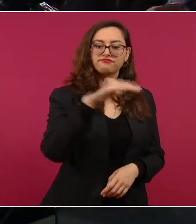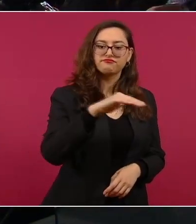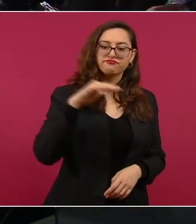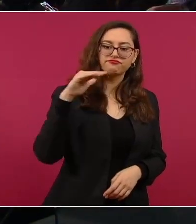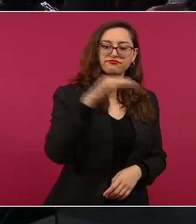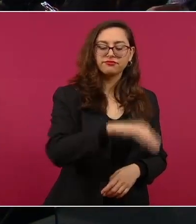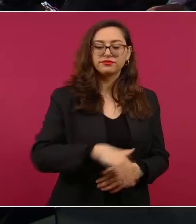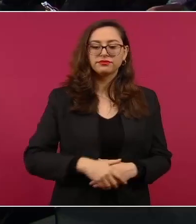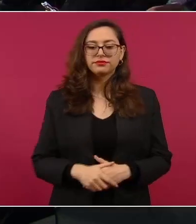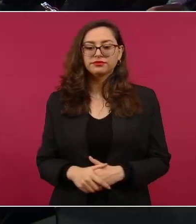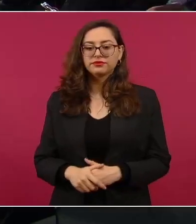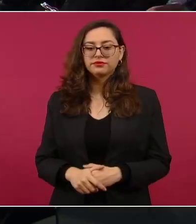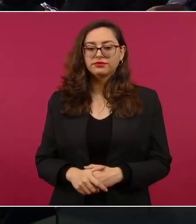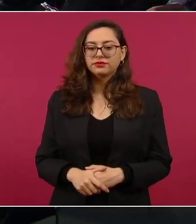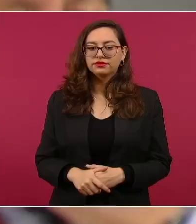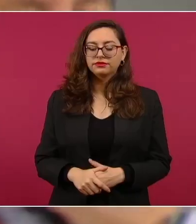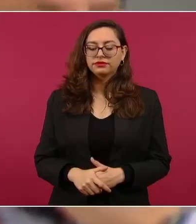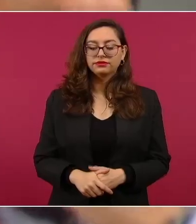¿Cuándo aparece el perdido?